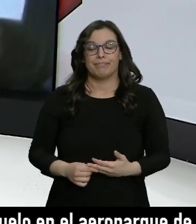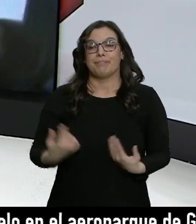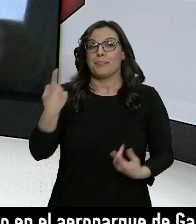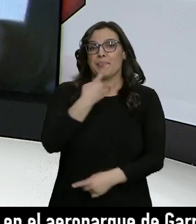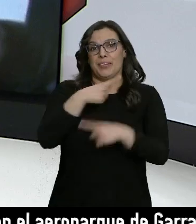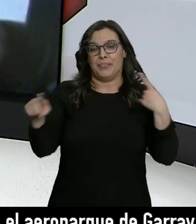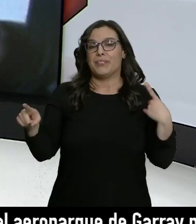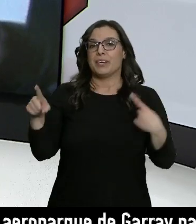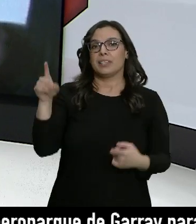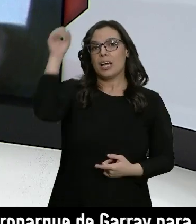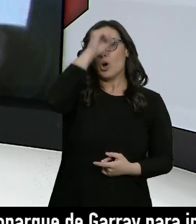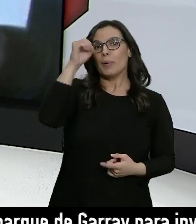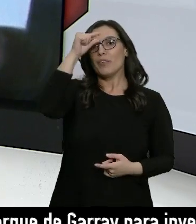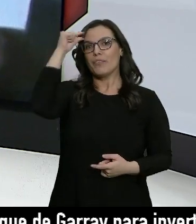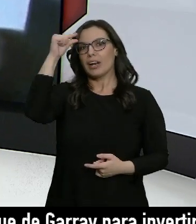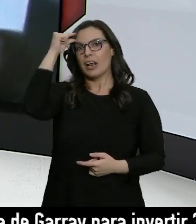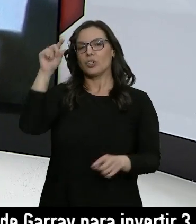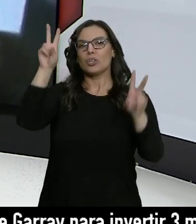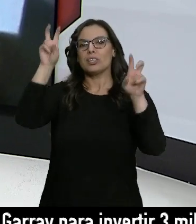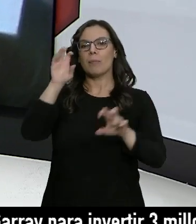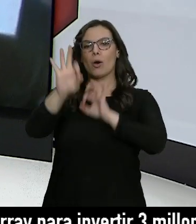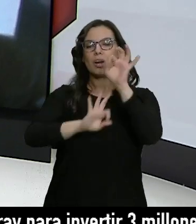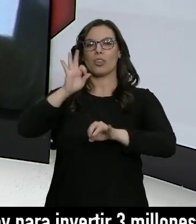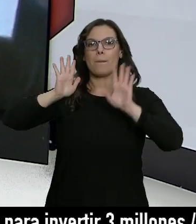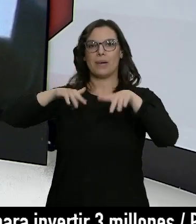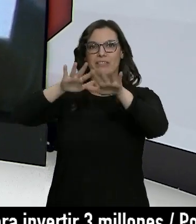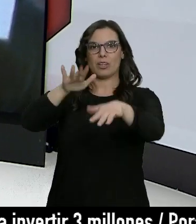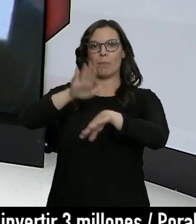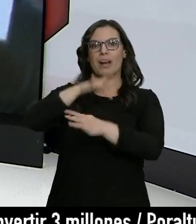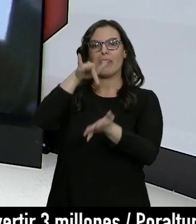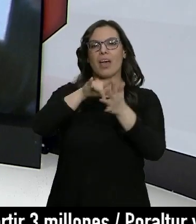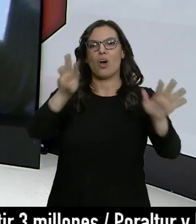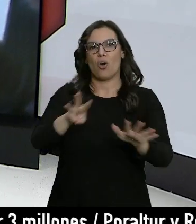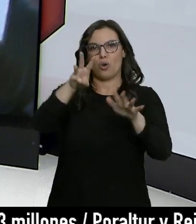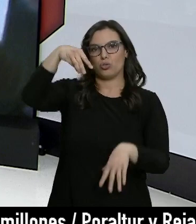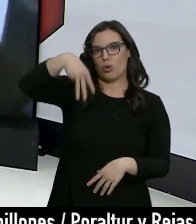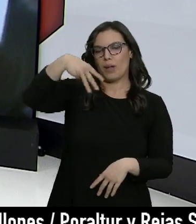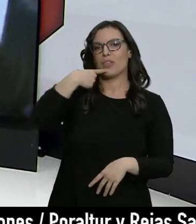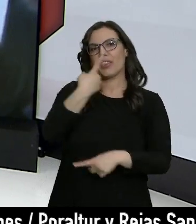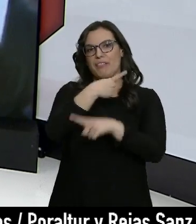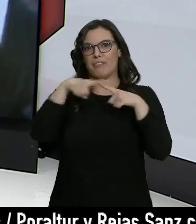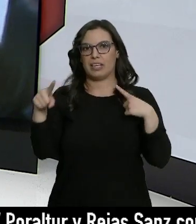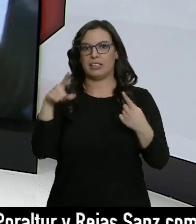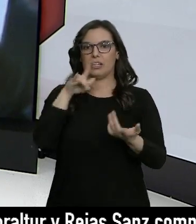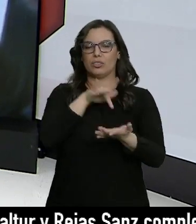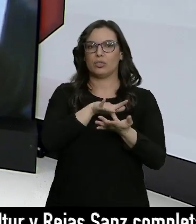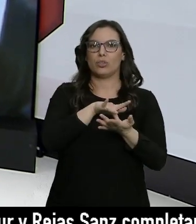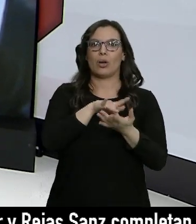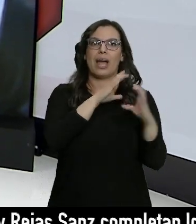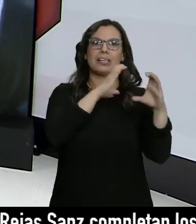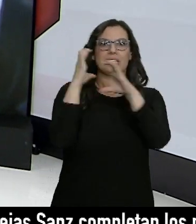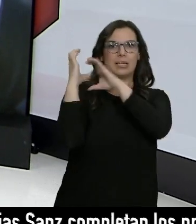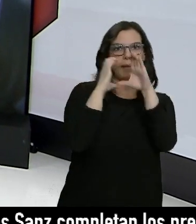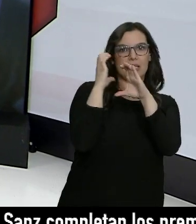distinta es la postura de Fernando Simón en cuanto a la celebración de las manifestaciones del 8 de marzo. Dice que no es lo mismo estar bajo un paso de Semana